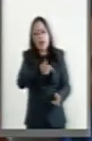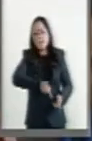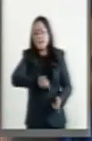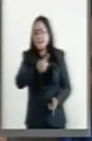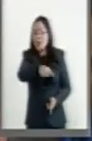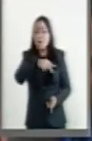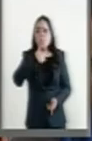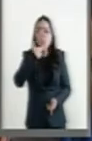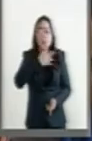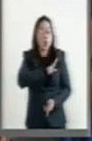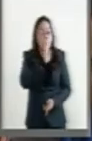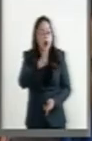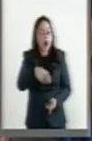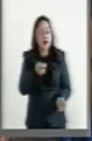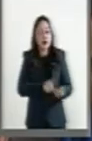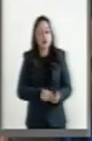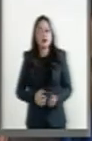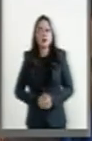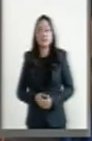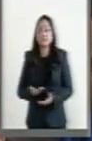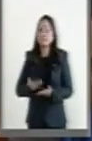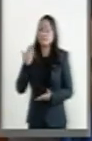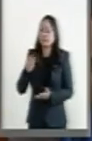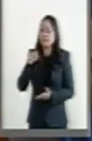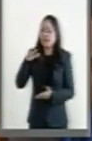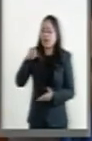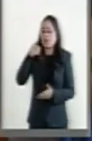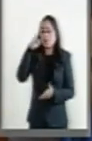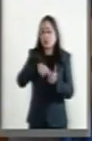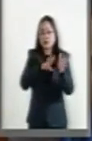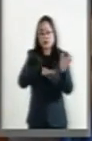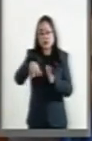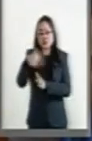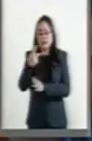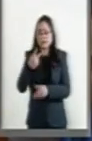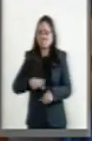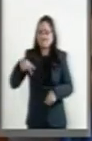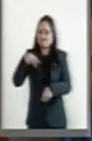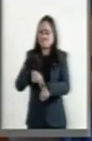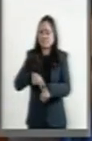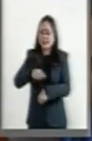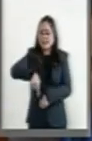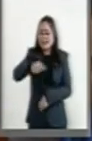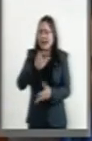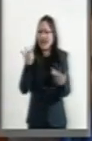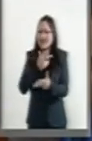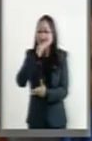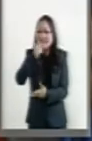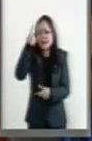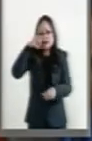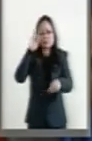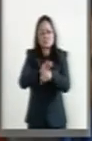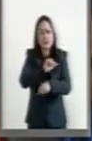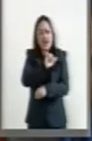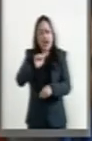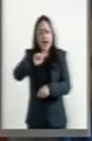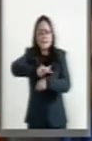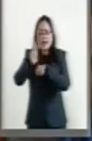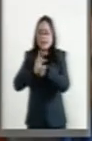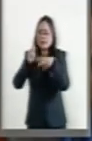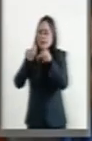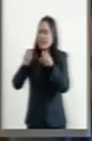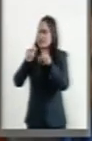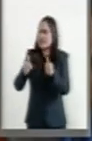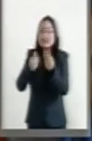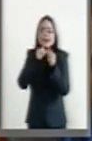Como dijo Belisario Domínguez en su famoso discurso de 1913, no se ha hecho nada en bien de la pacificación del país, sino que